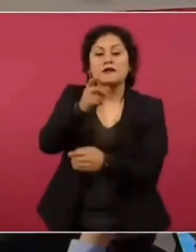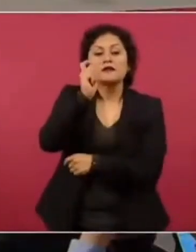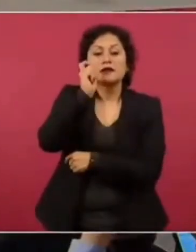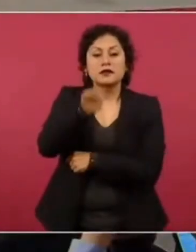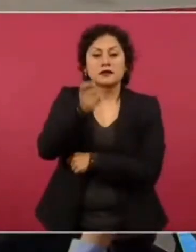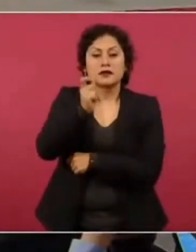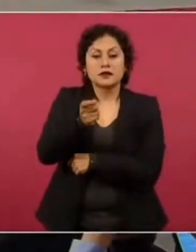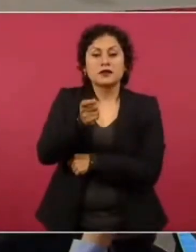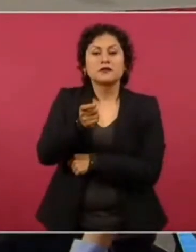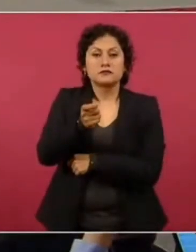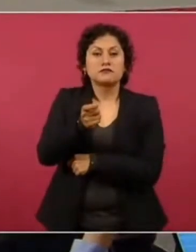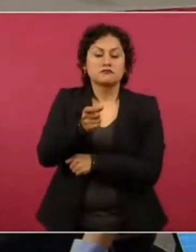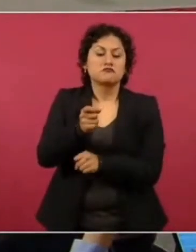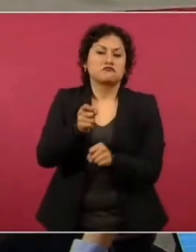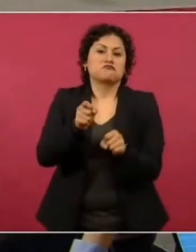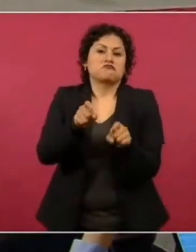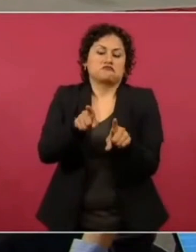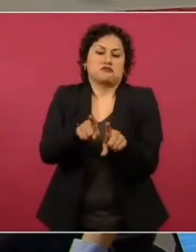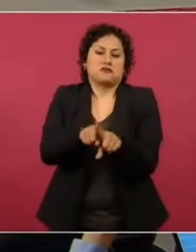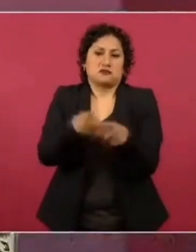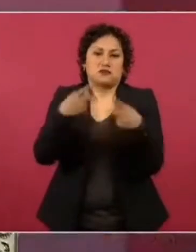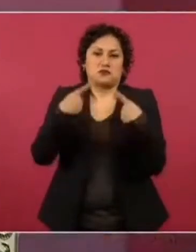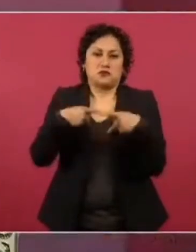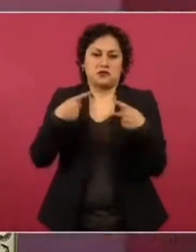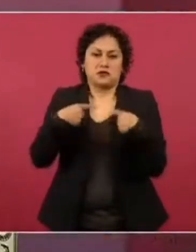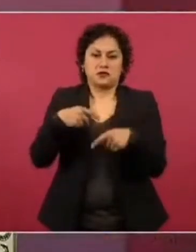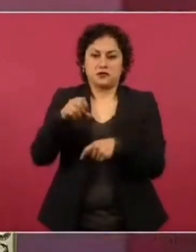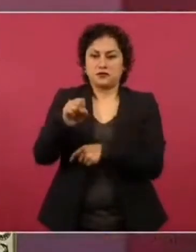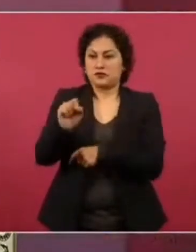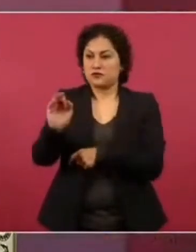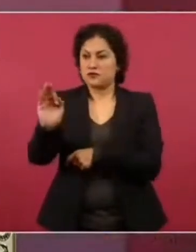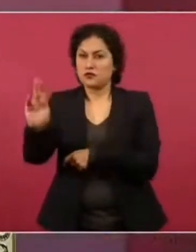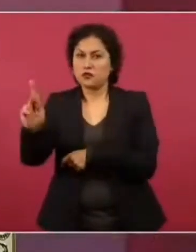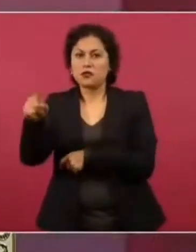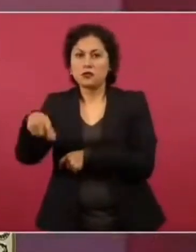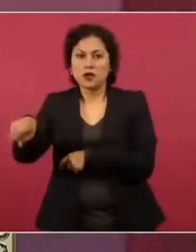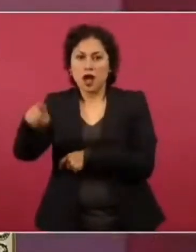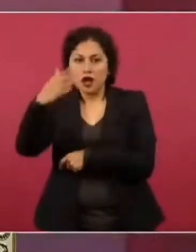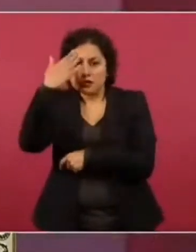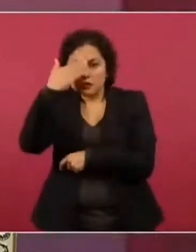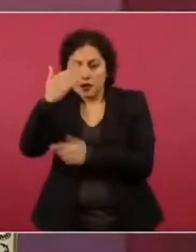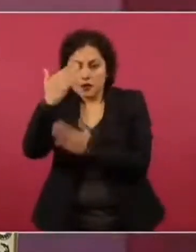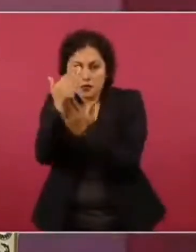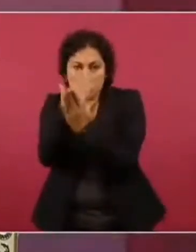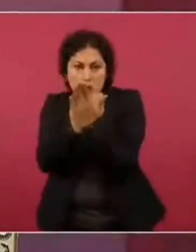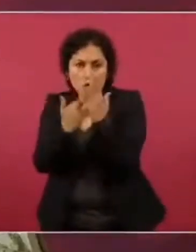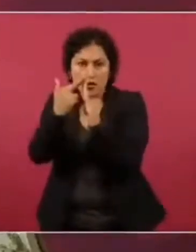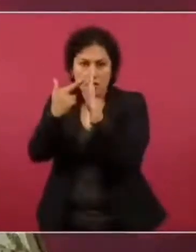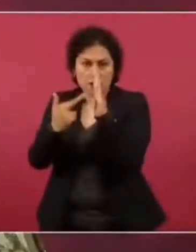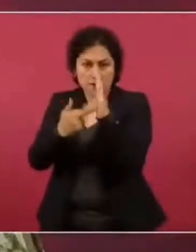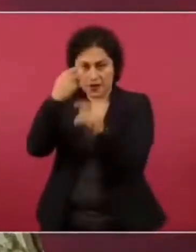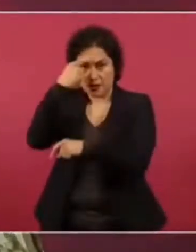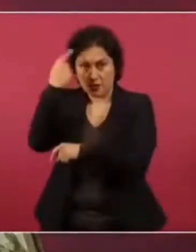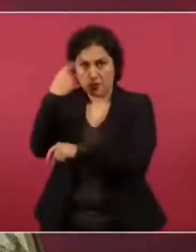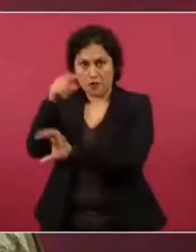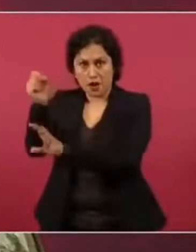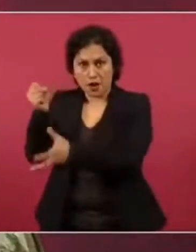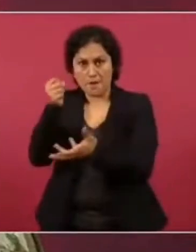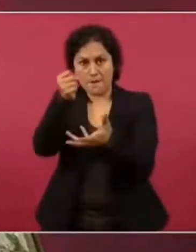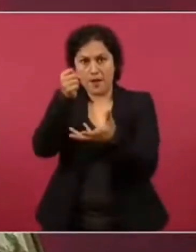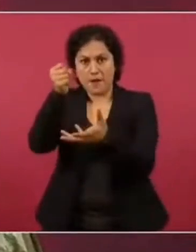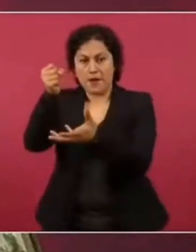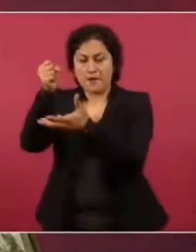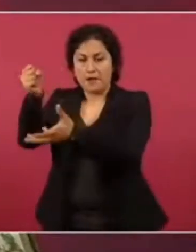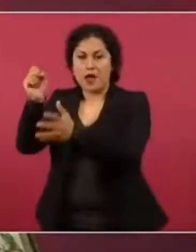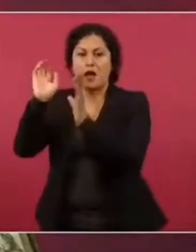determina la función pública para que se analicen de determinada cantidad de recursos, ahí se establece que